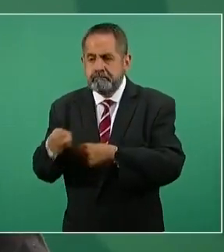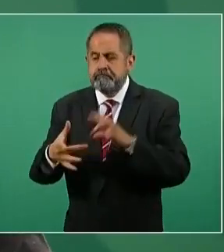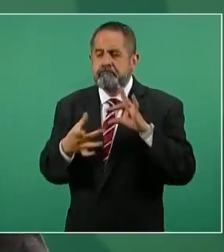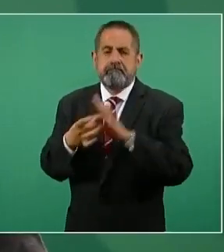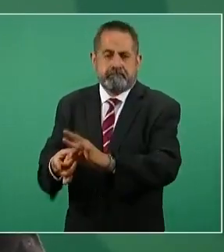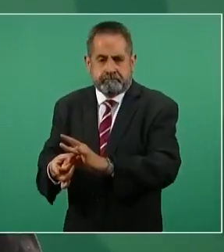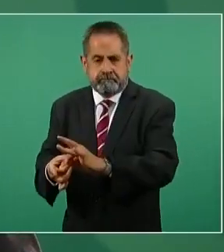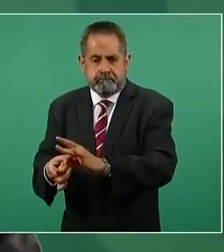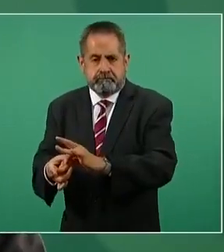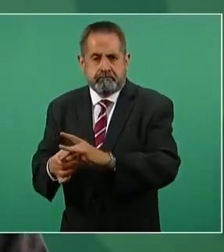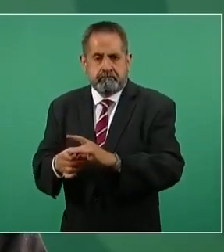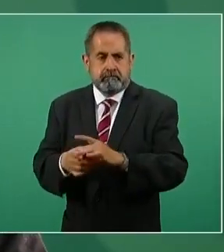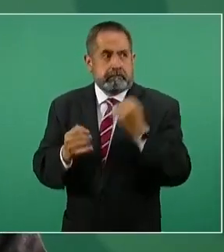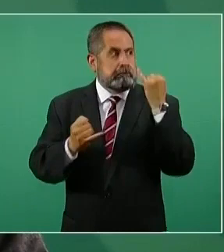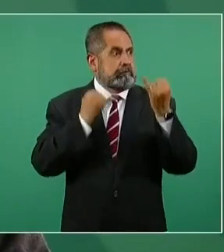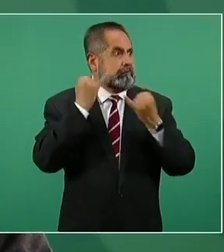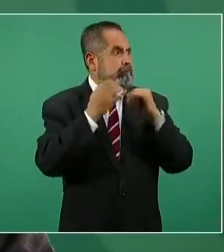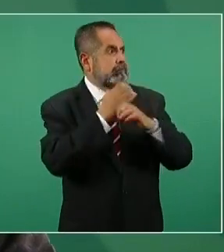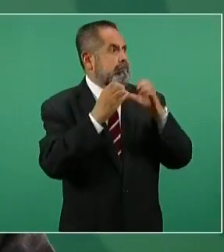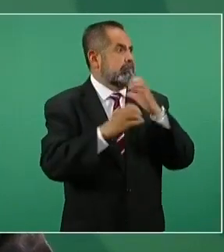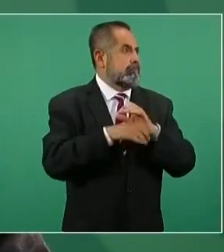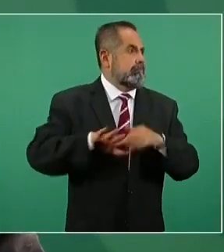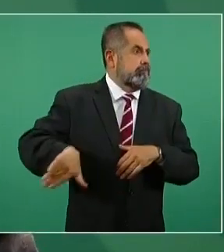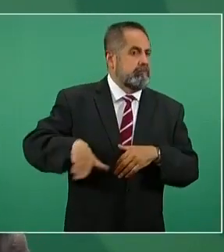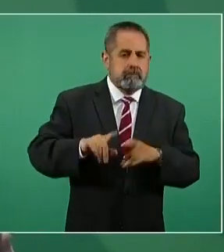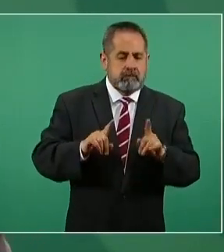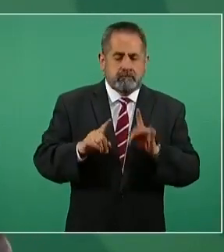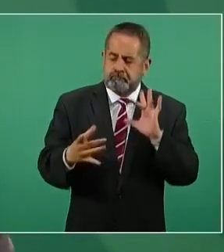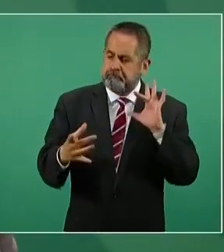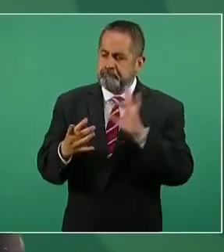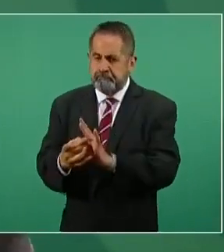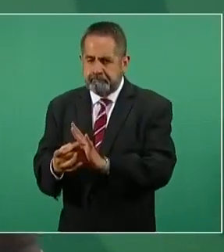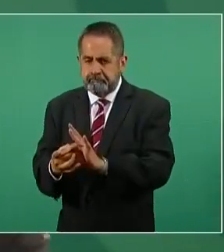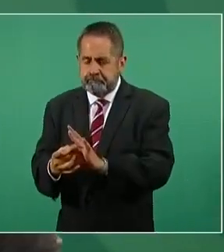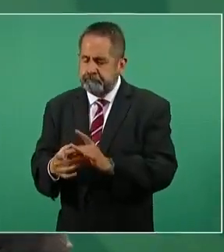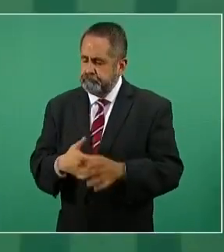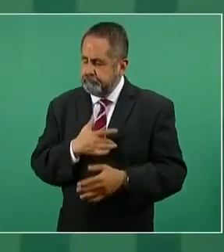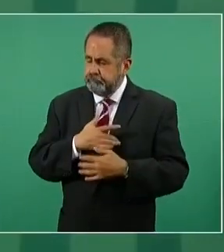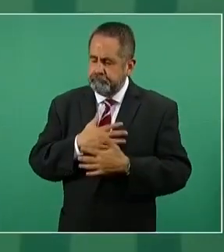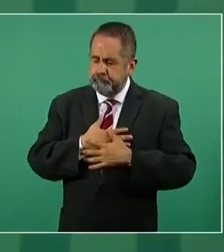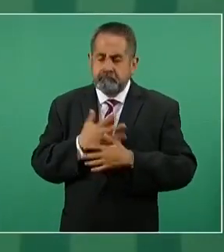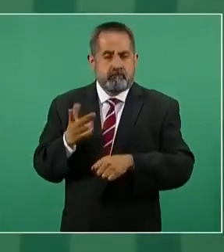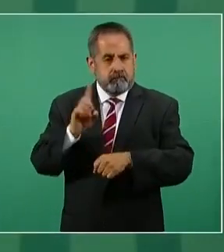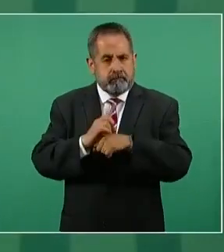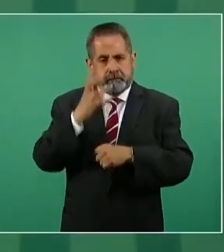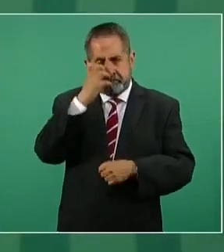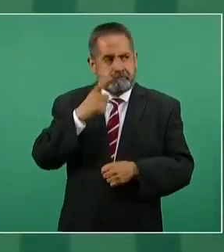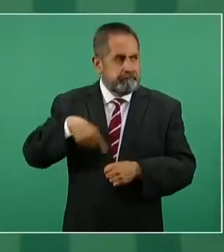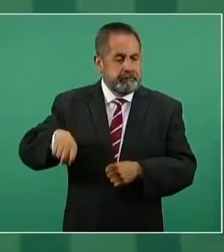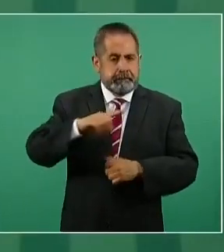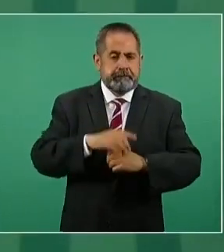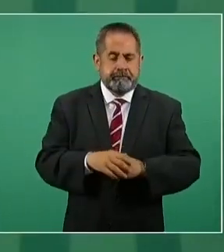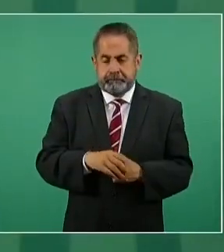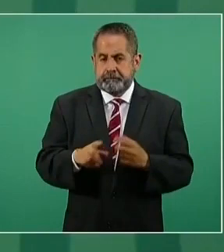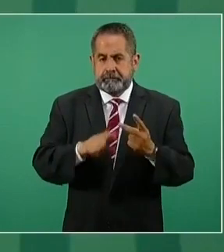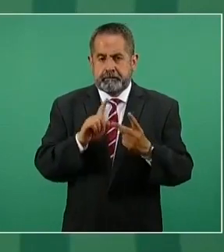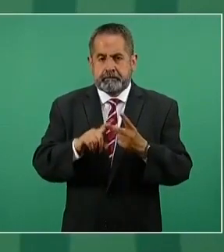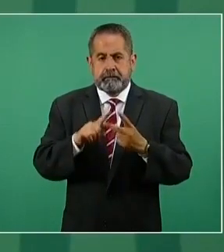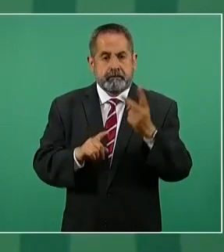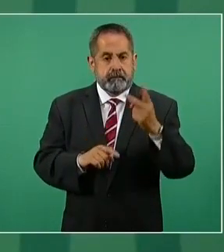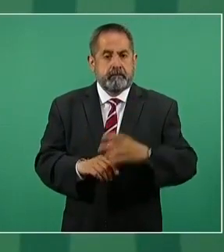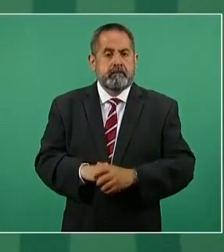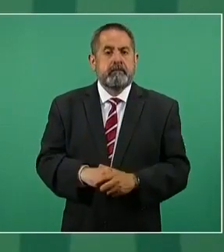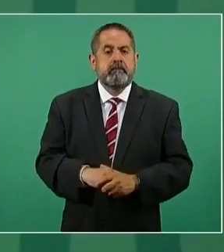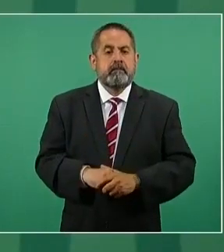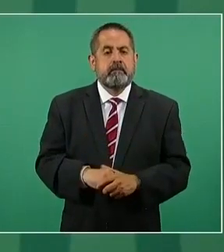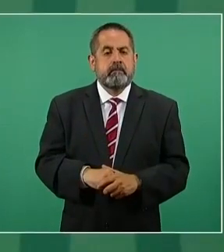Es un día muy triste para la Ciudad de México y para todos. Lo segundo, decir…